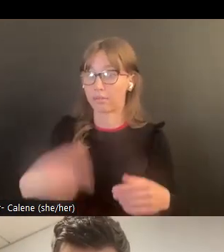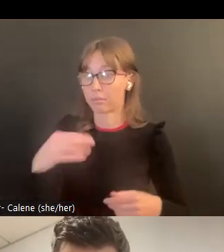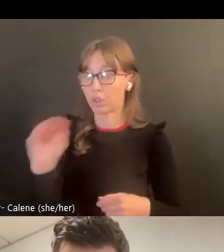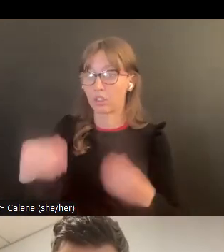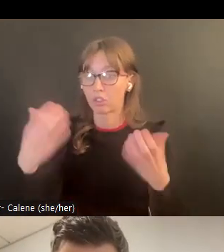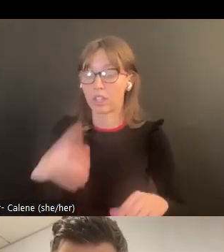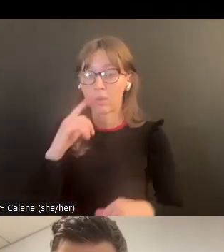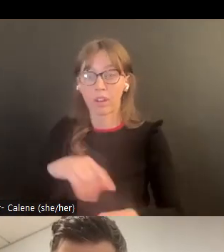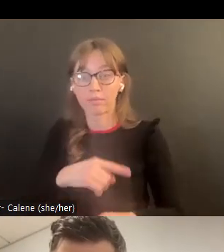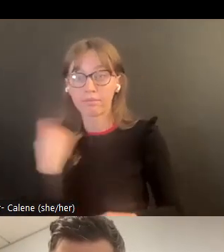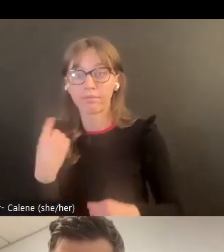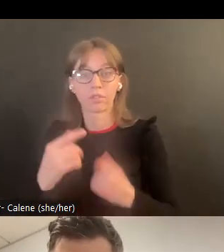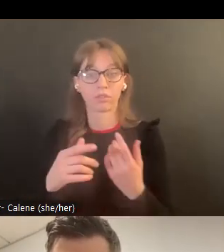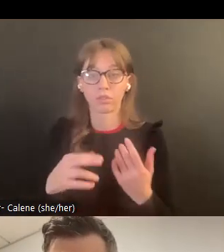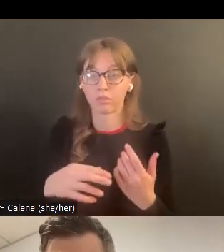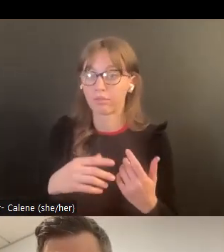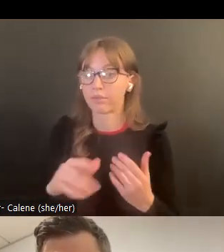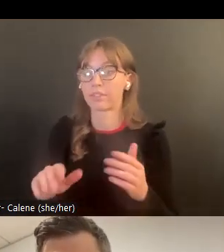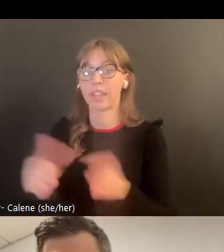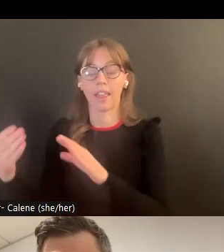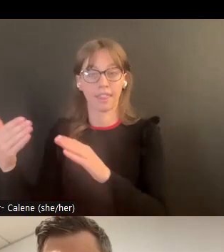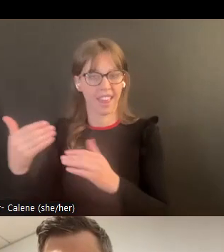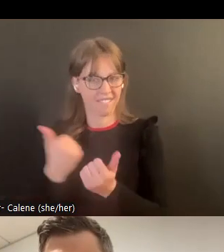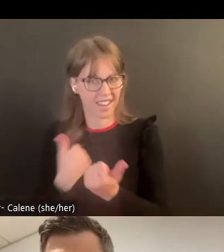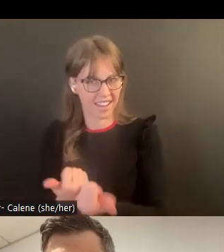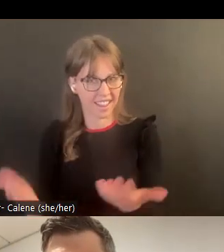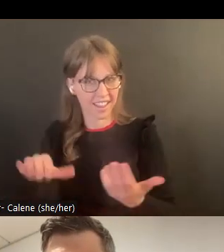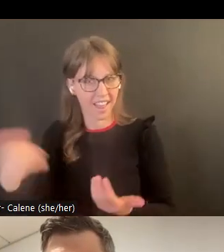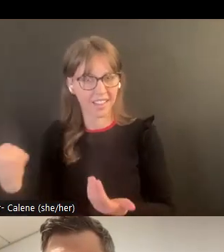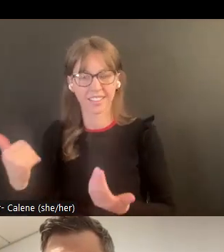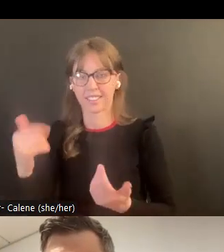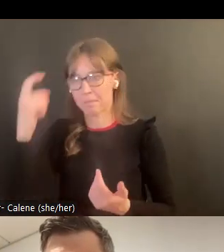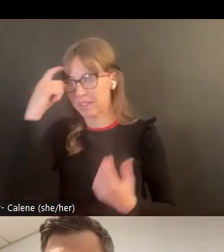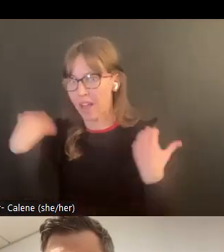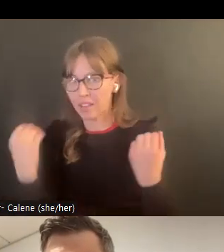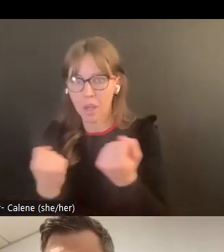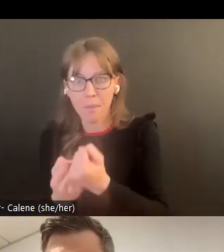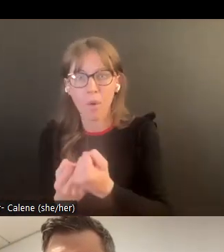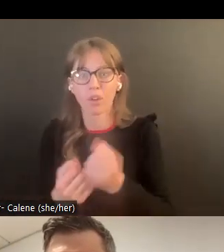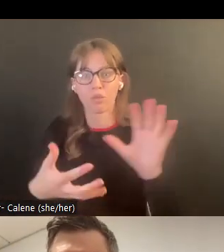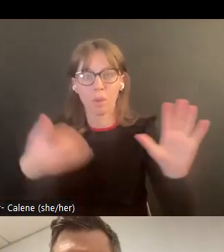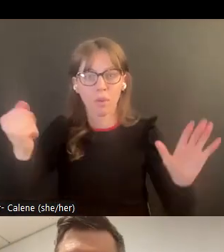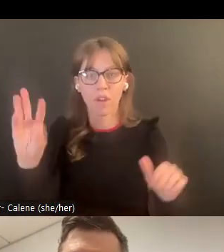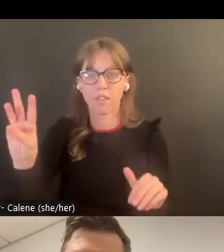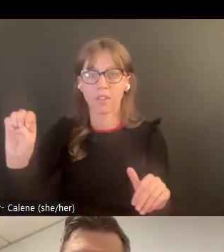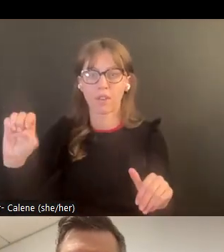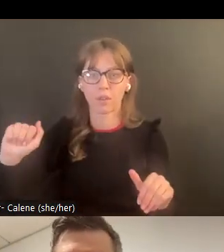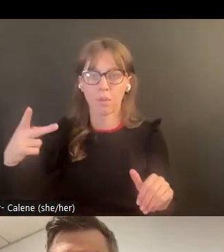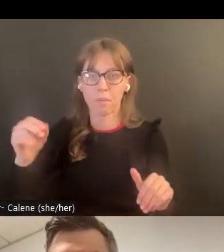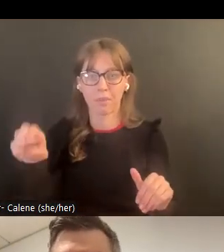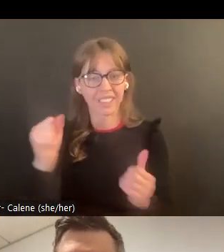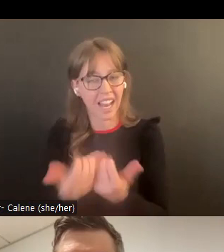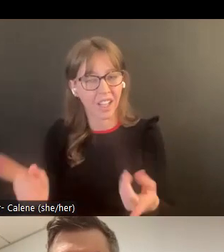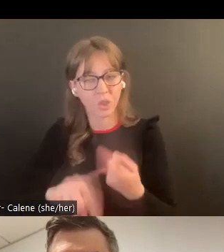se violan esos órdenes sin repercusión cuando el nivel de